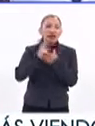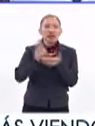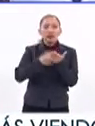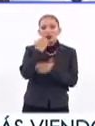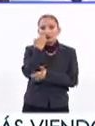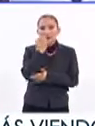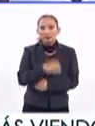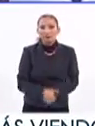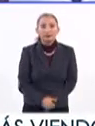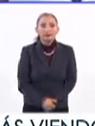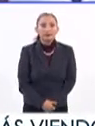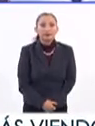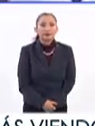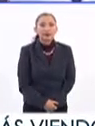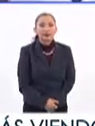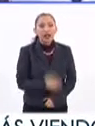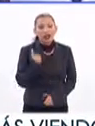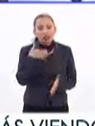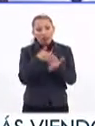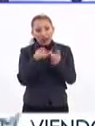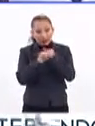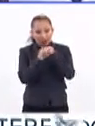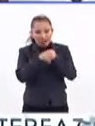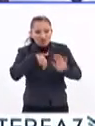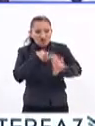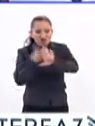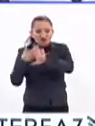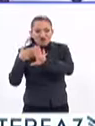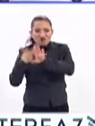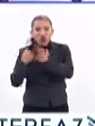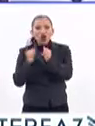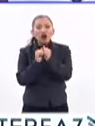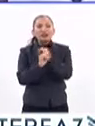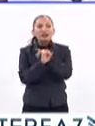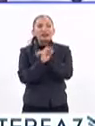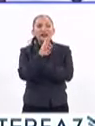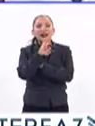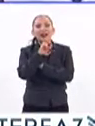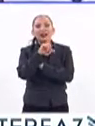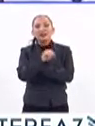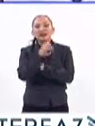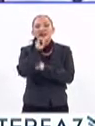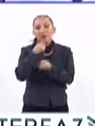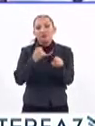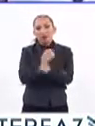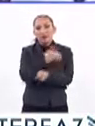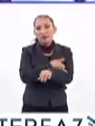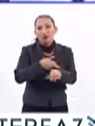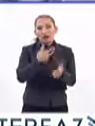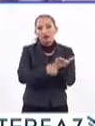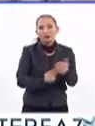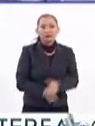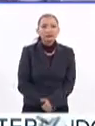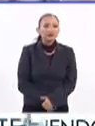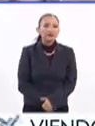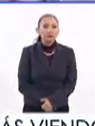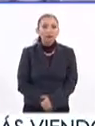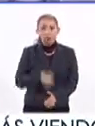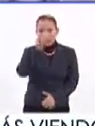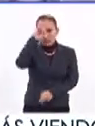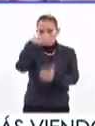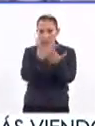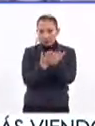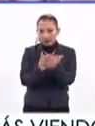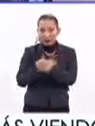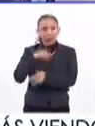plantel educativo, el acoso virtual a través de las redes sociales y también la violencia familiar. La propuesta